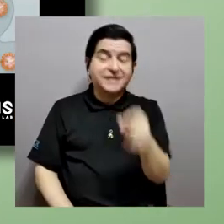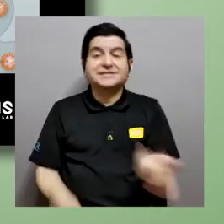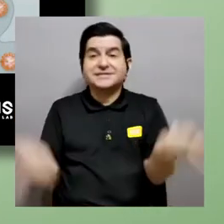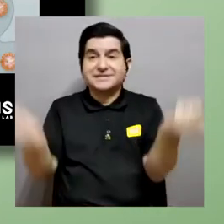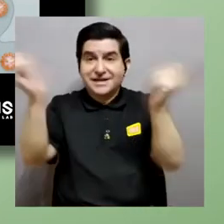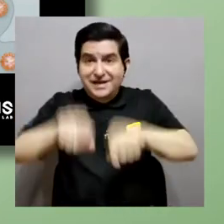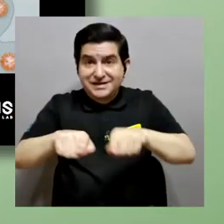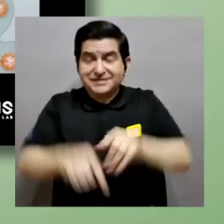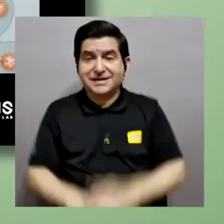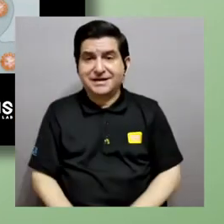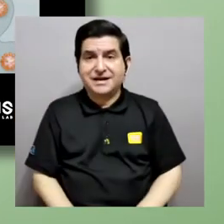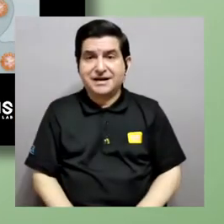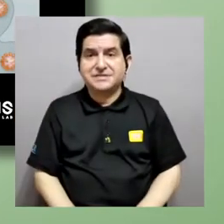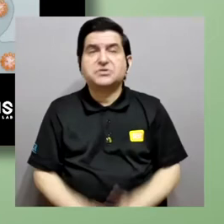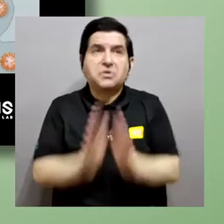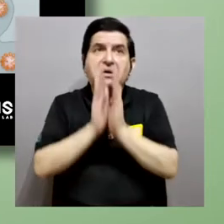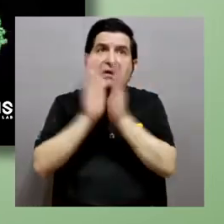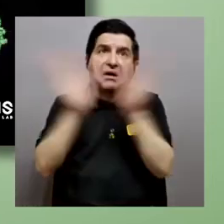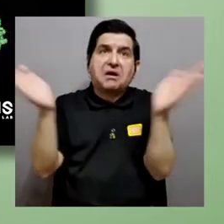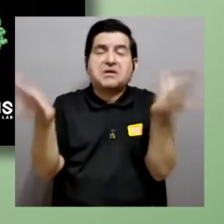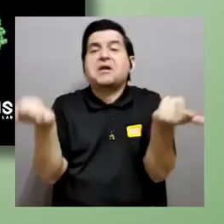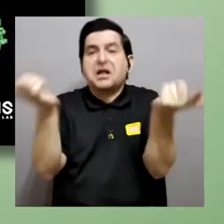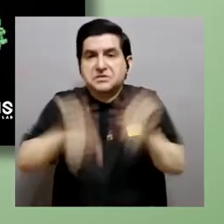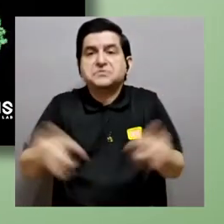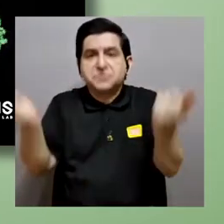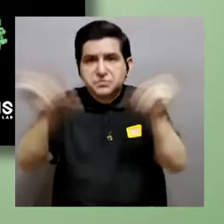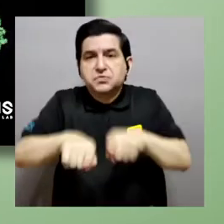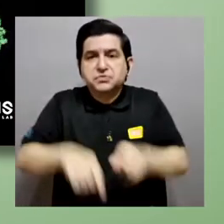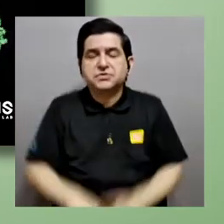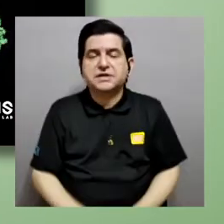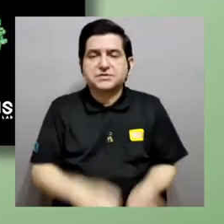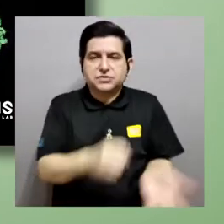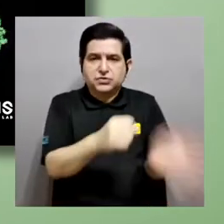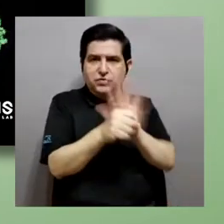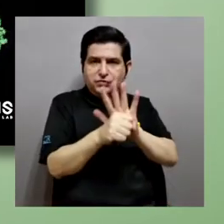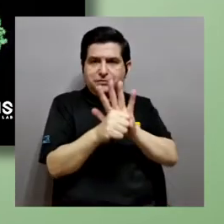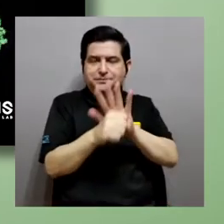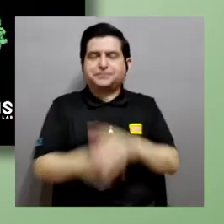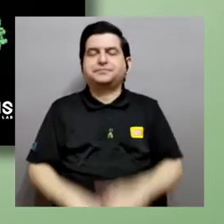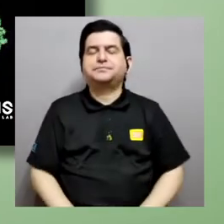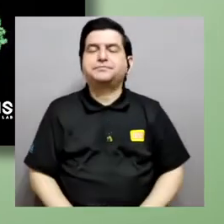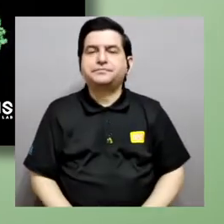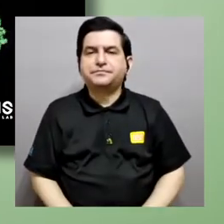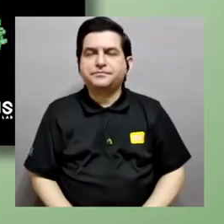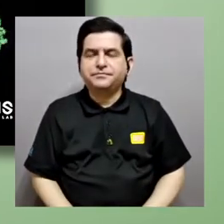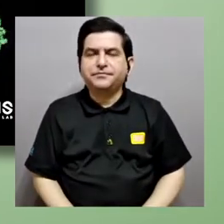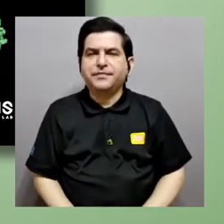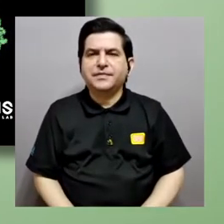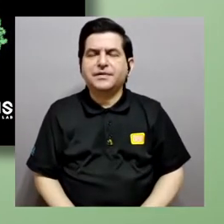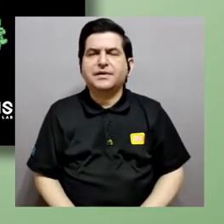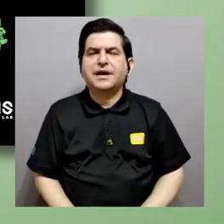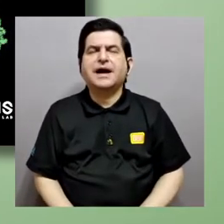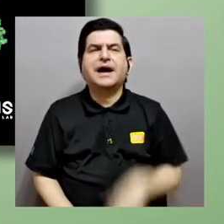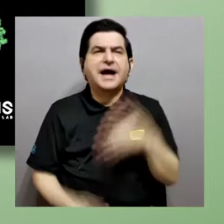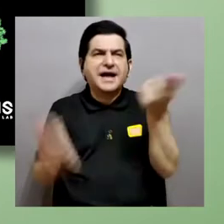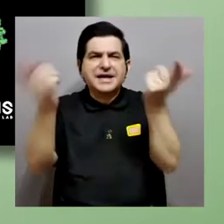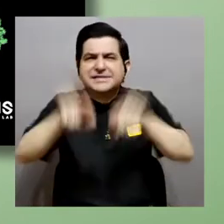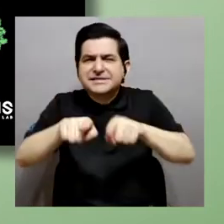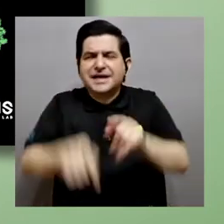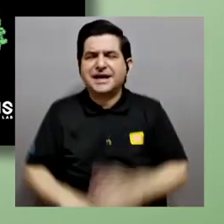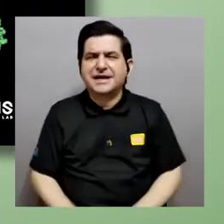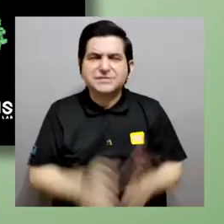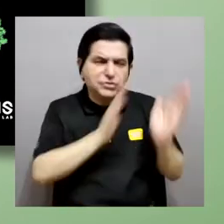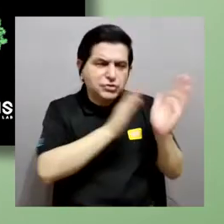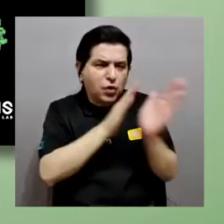grandes rasgos de lo que ocurre con el SARS-CoV-2. ¿Cuál es la organización genómica, verdad? ¿Cuál es el orden que tiene,